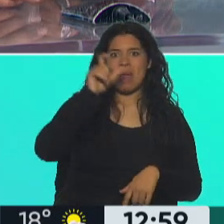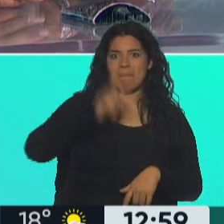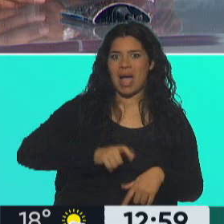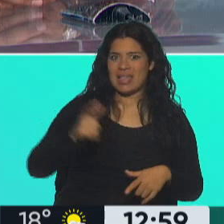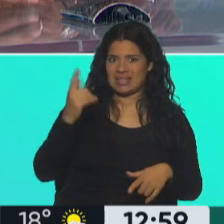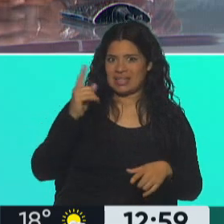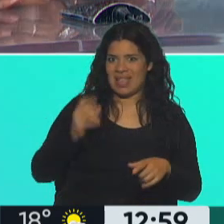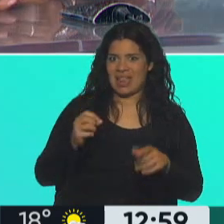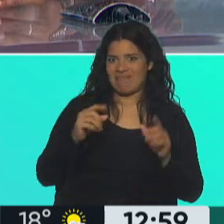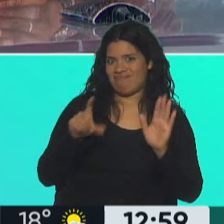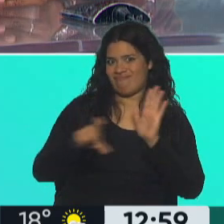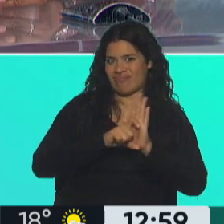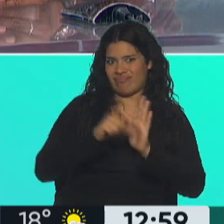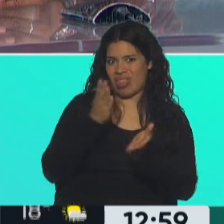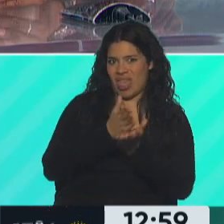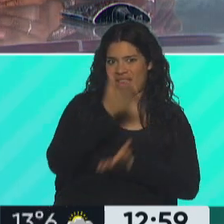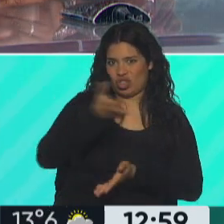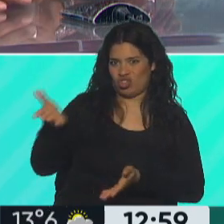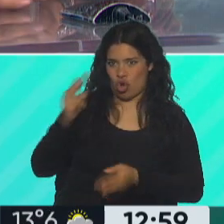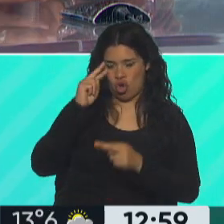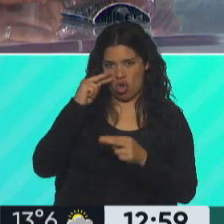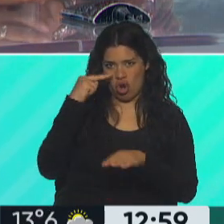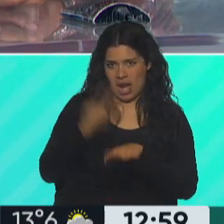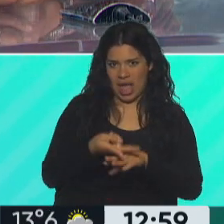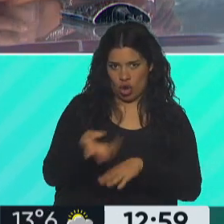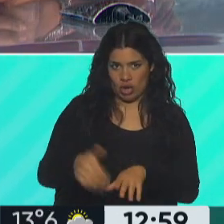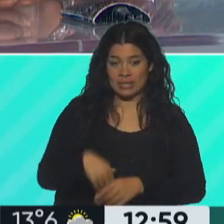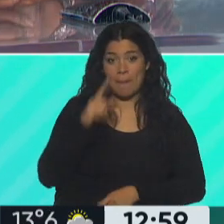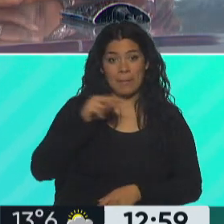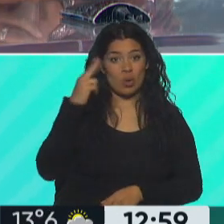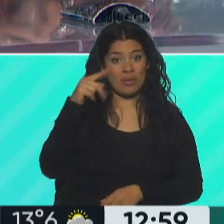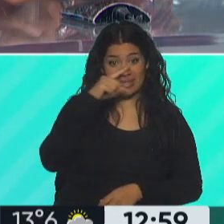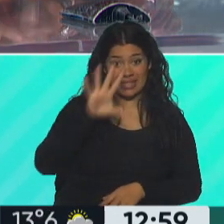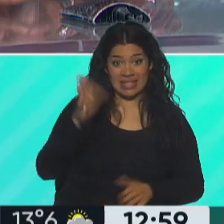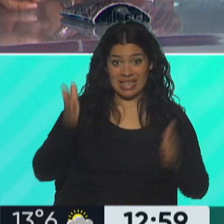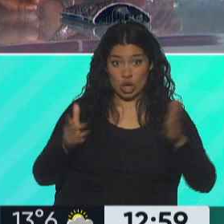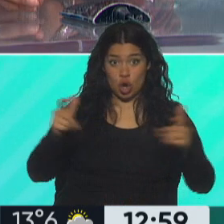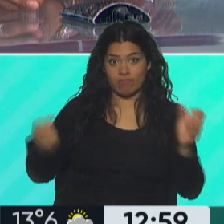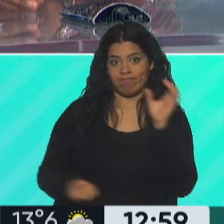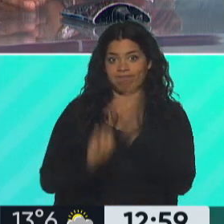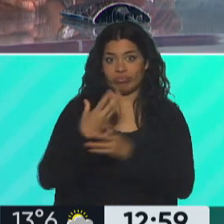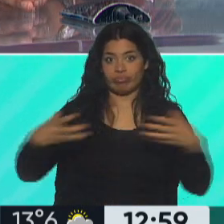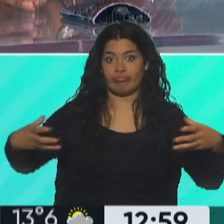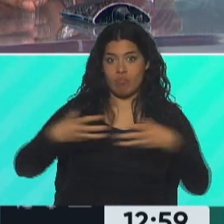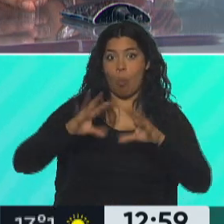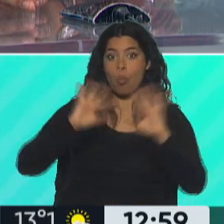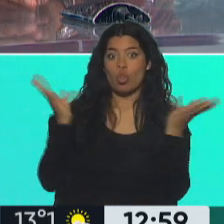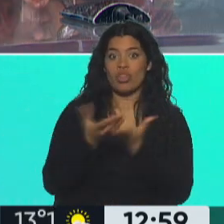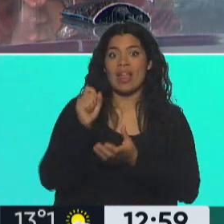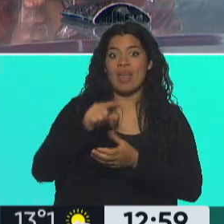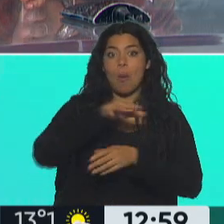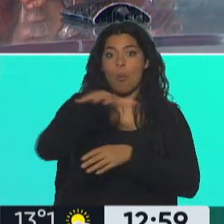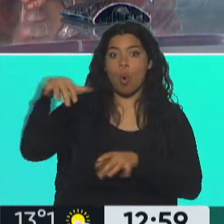además hizo la gestión internacional de los derechos indígenas en el 75, conformaron el Consejo Mundial de Pueblos Indígenas, los